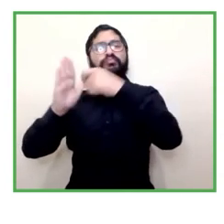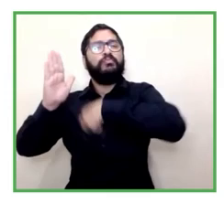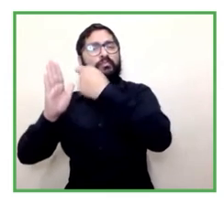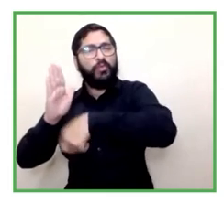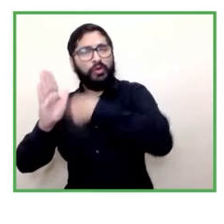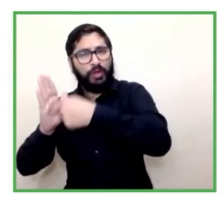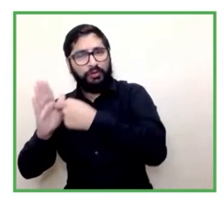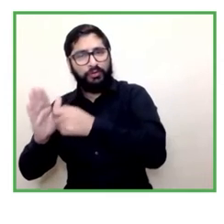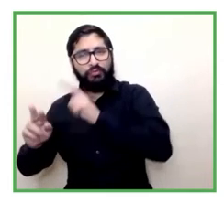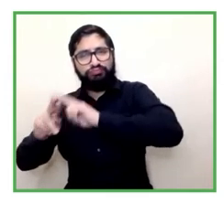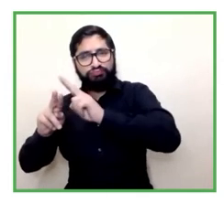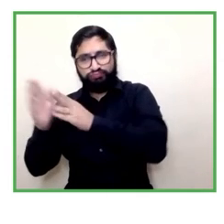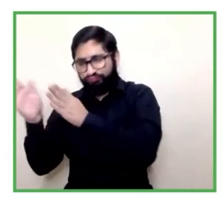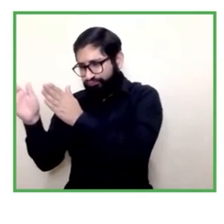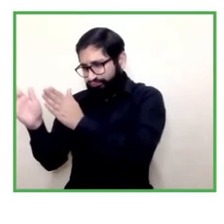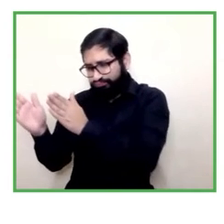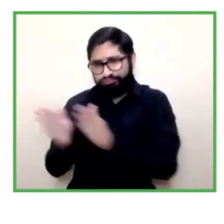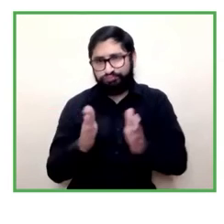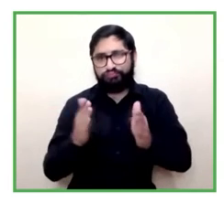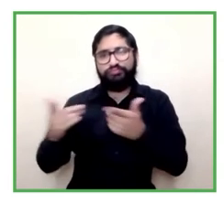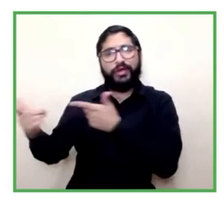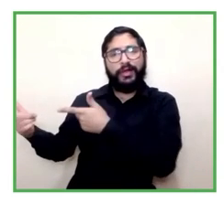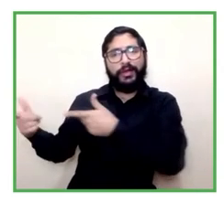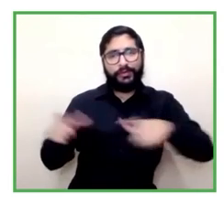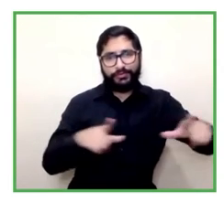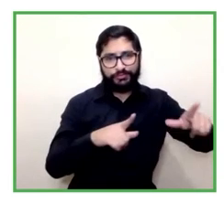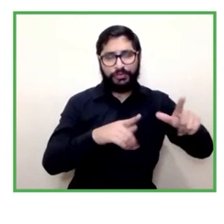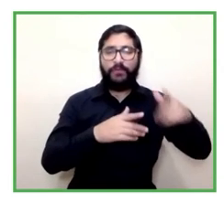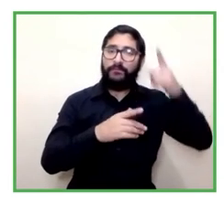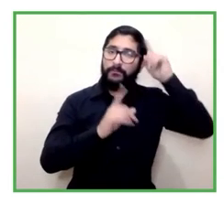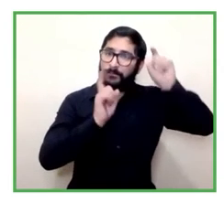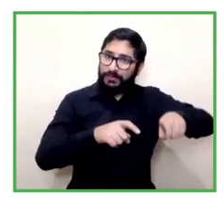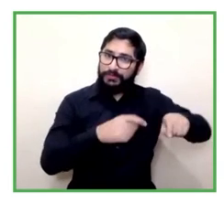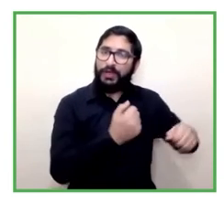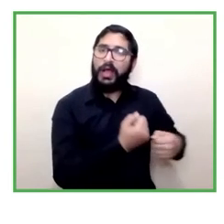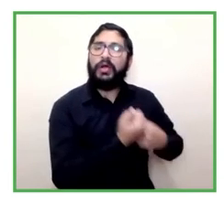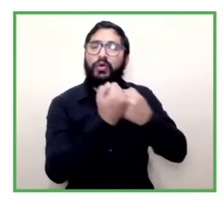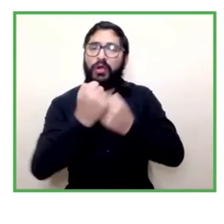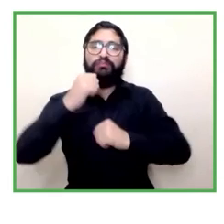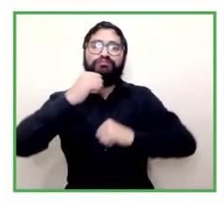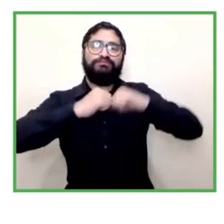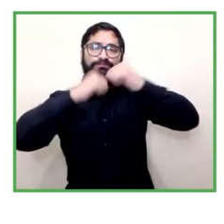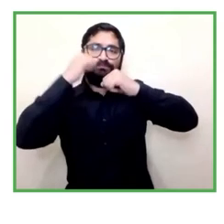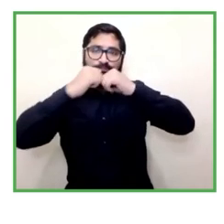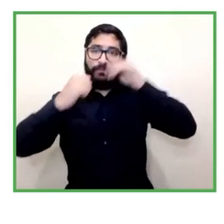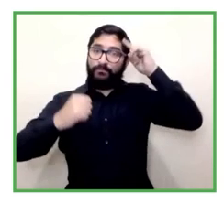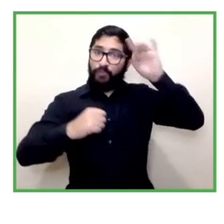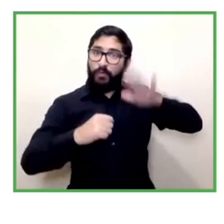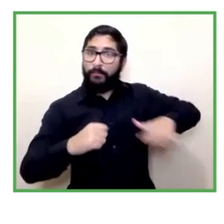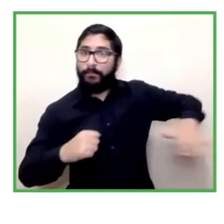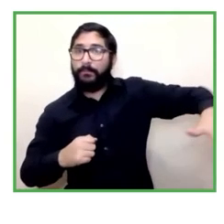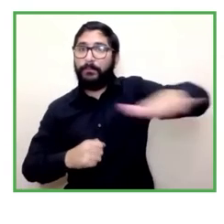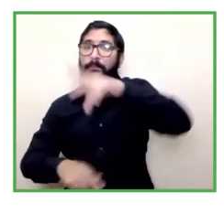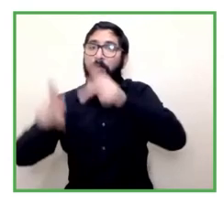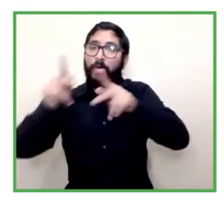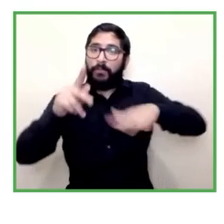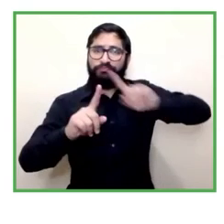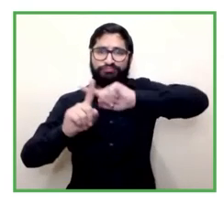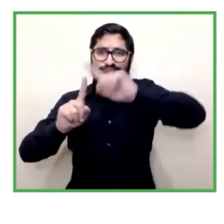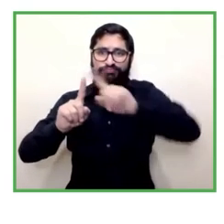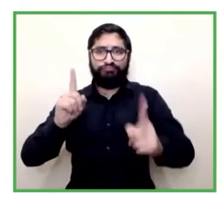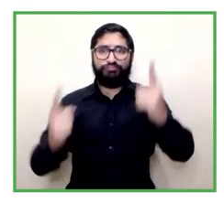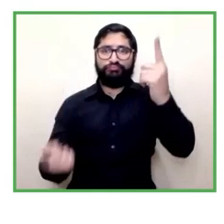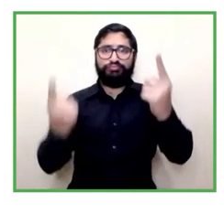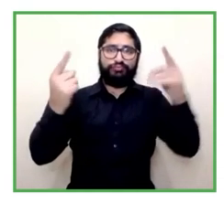articulen actores públicos que no necesariamente están articulados al servicio de de una